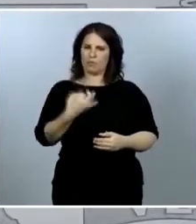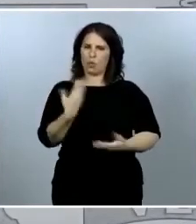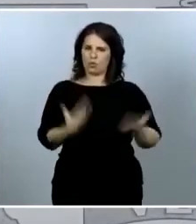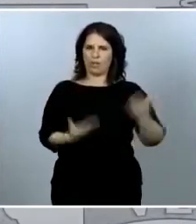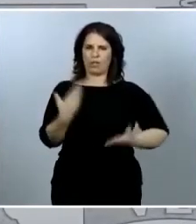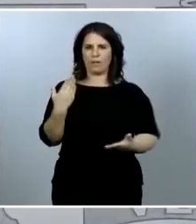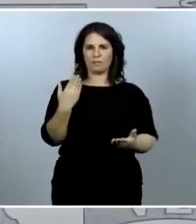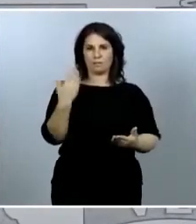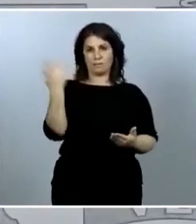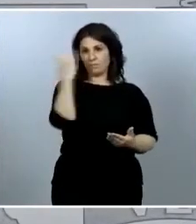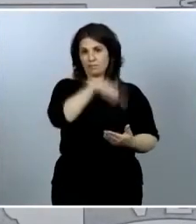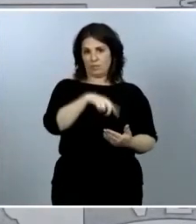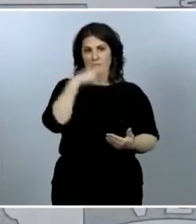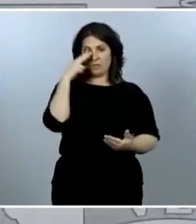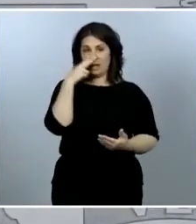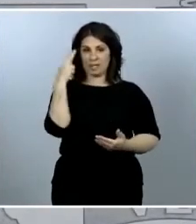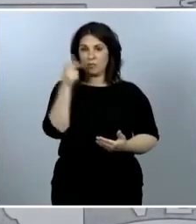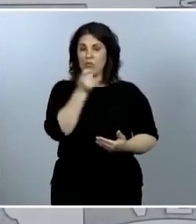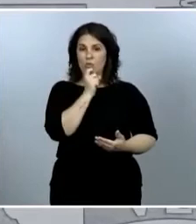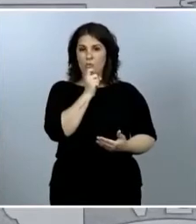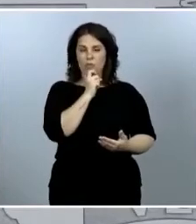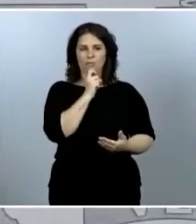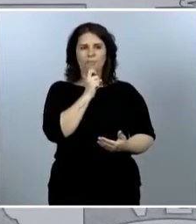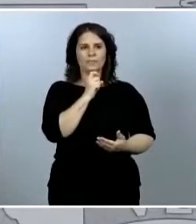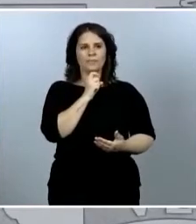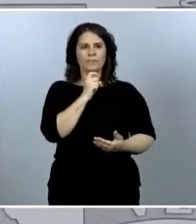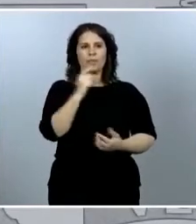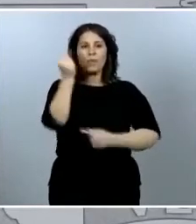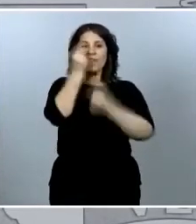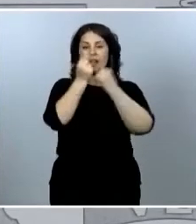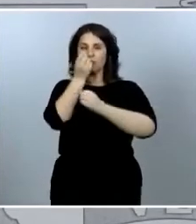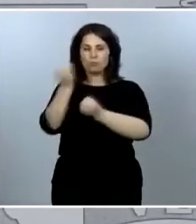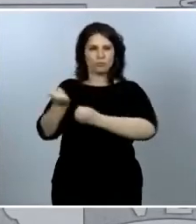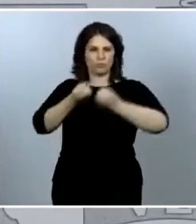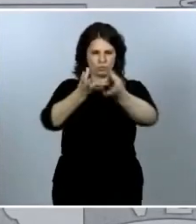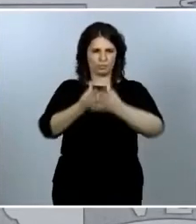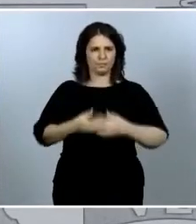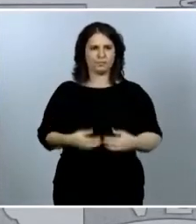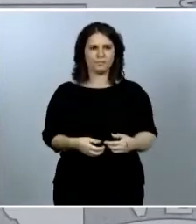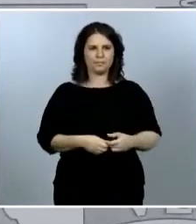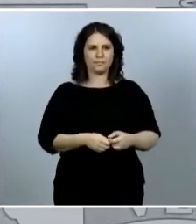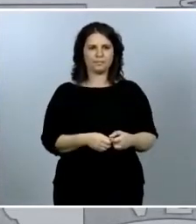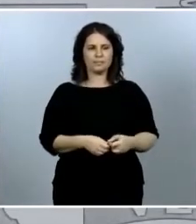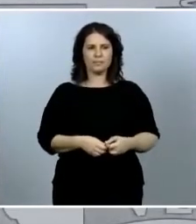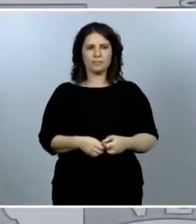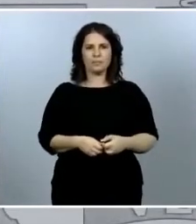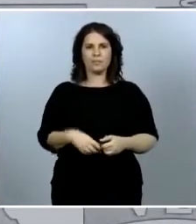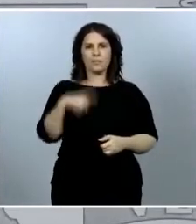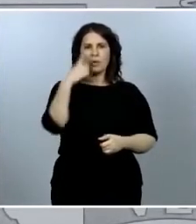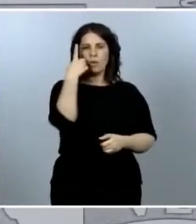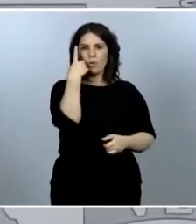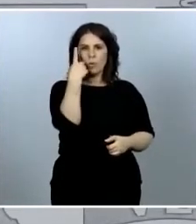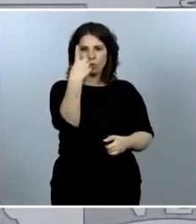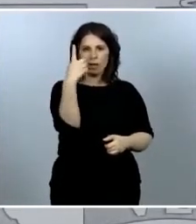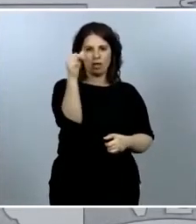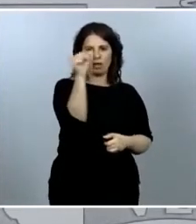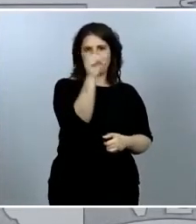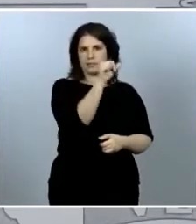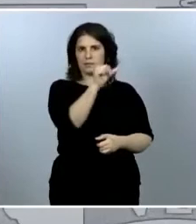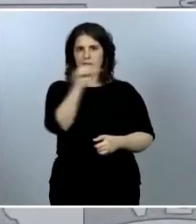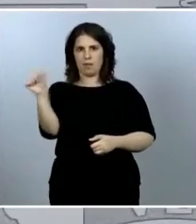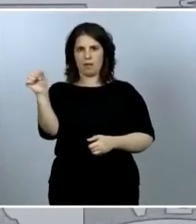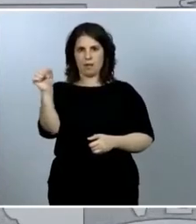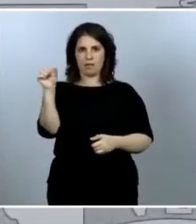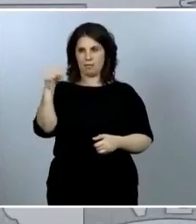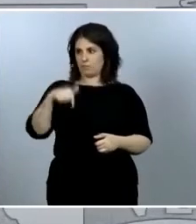esta medida, bastará un dato que me gustaría compartir con todos ustedes. Solo en una semana, solo en esta semana que llevamos desde la